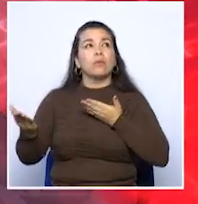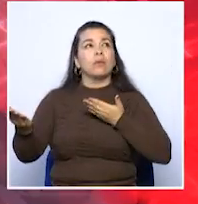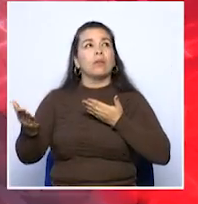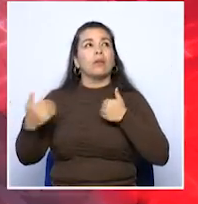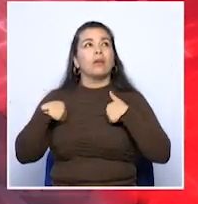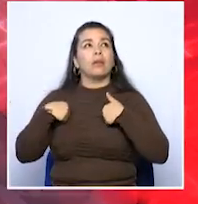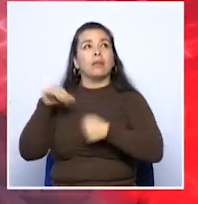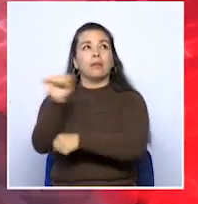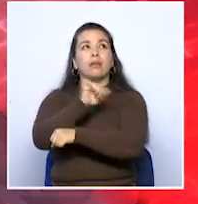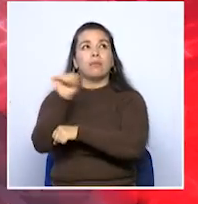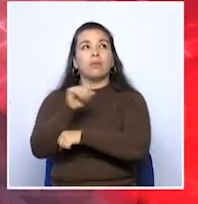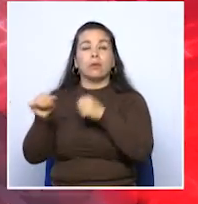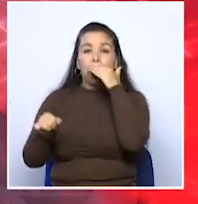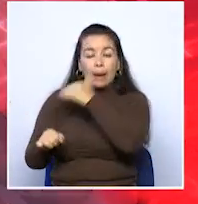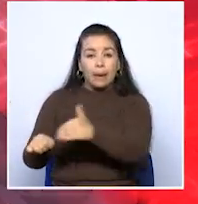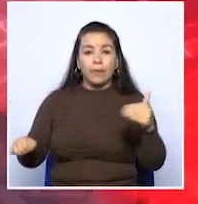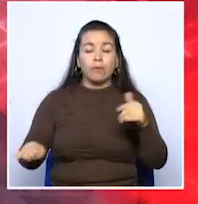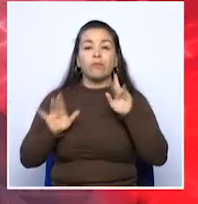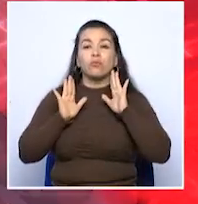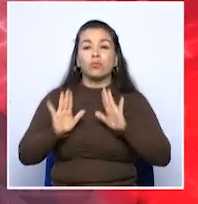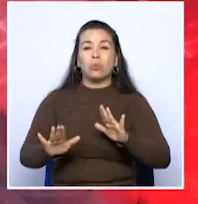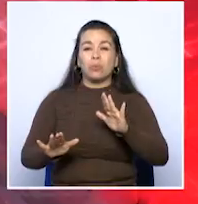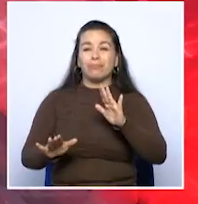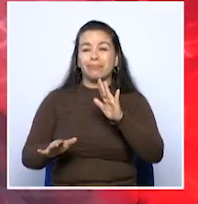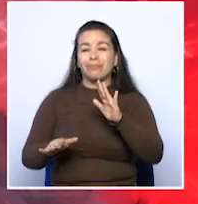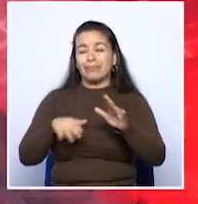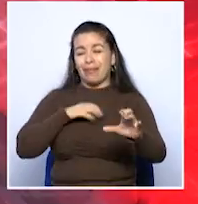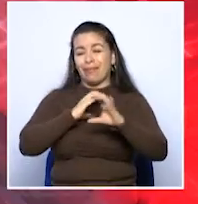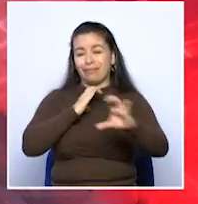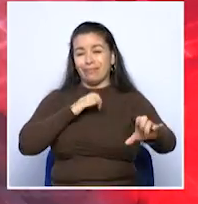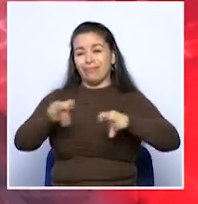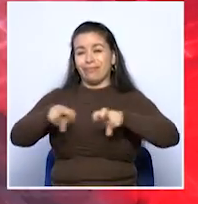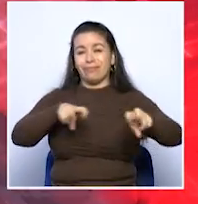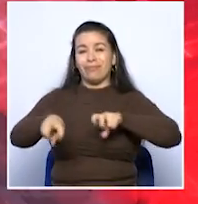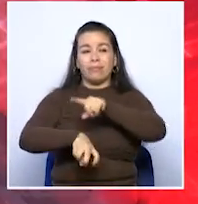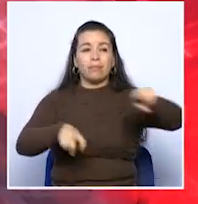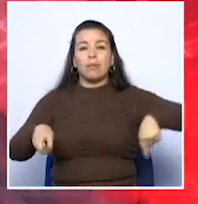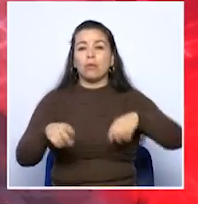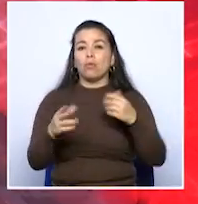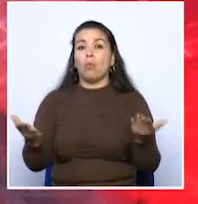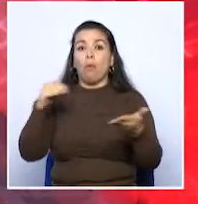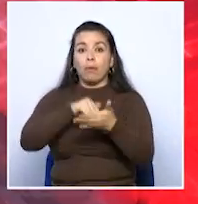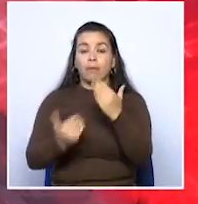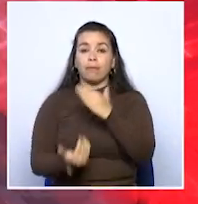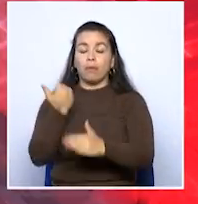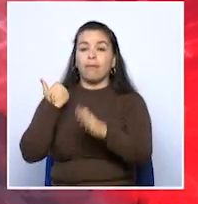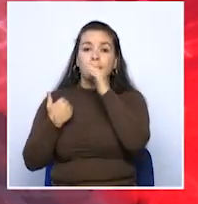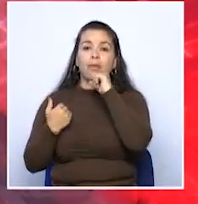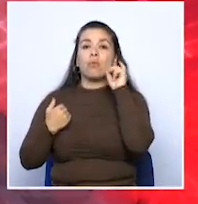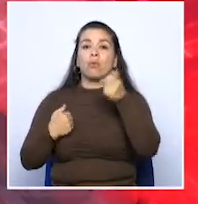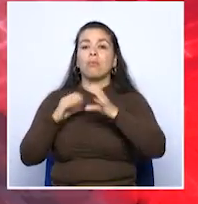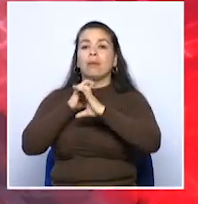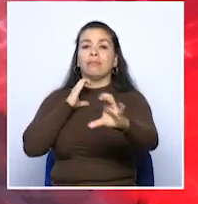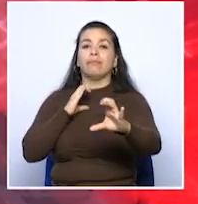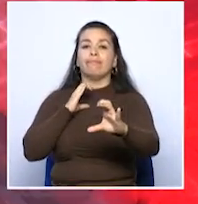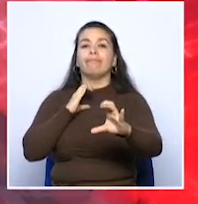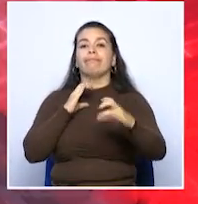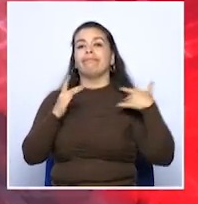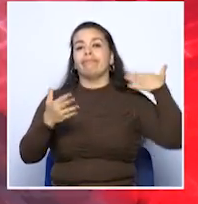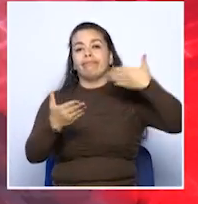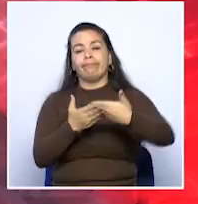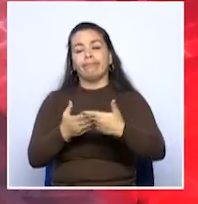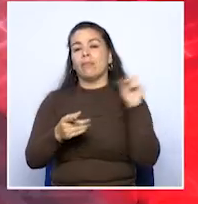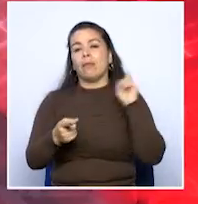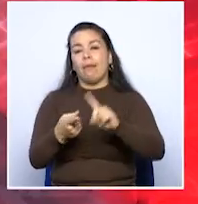transporte a los menores en los diferentes municipios de esta zona del departamento, pues no fueron renovadas porque los carros ya superan la vida útil,